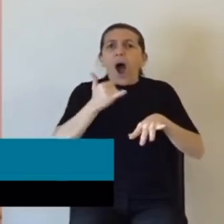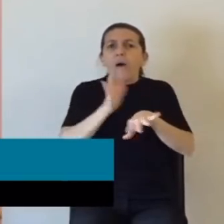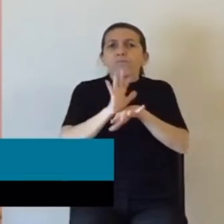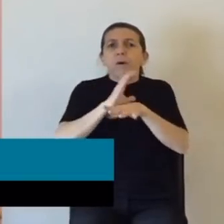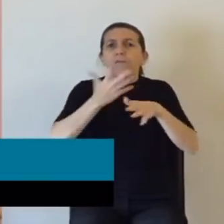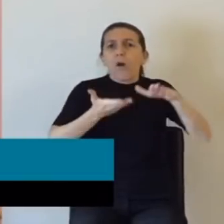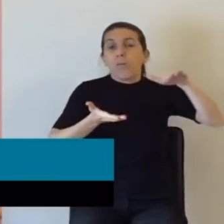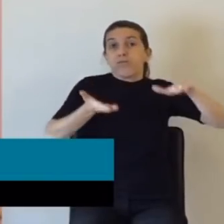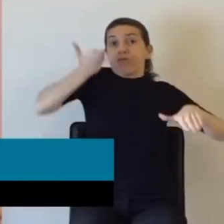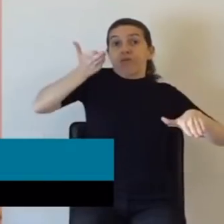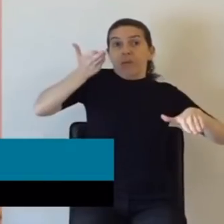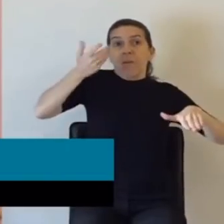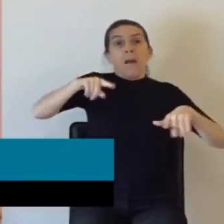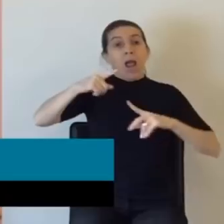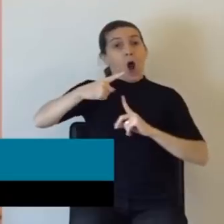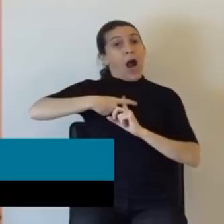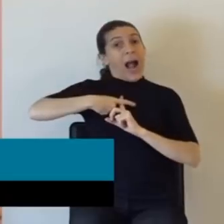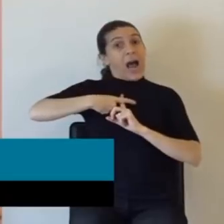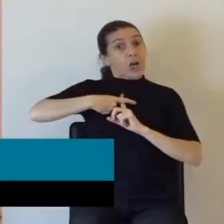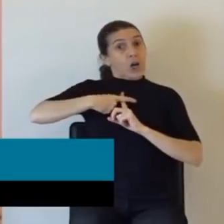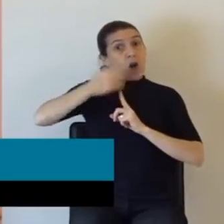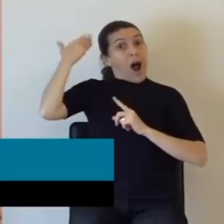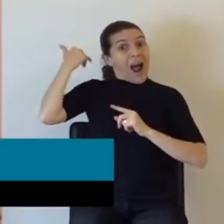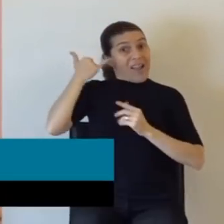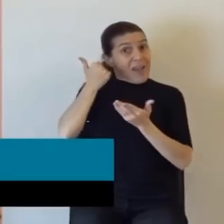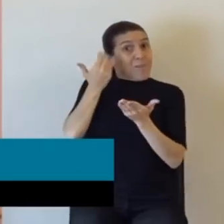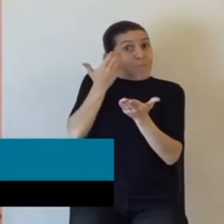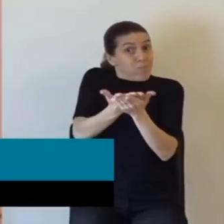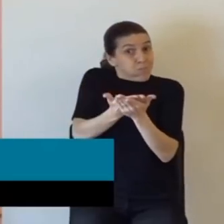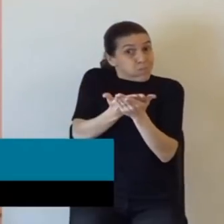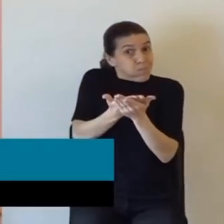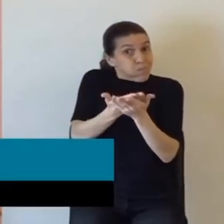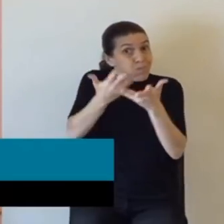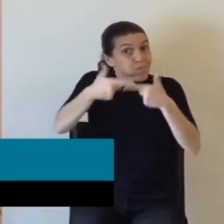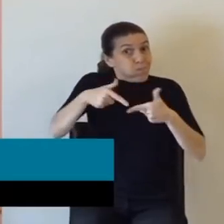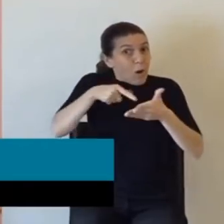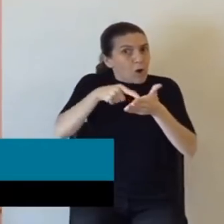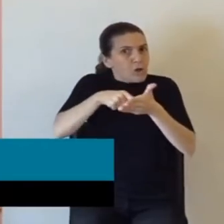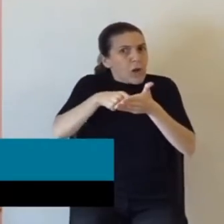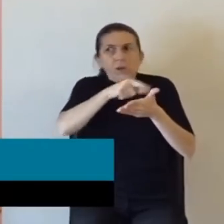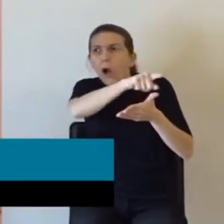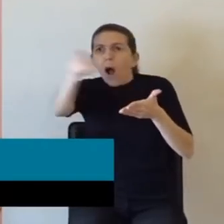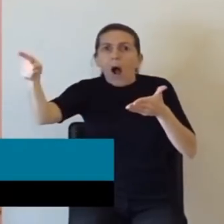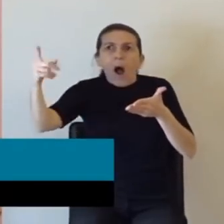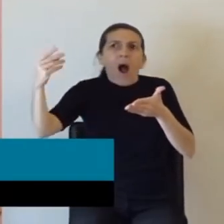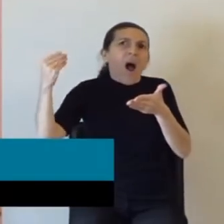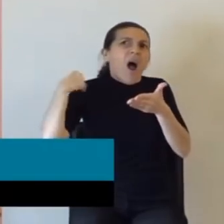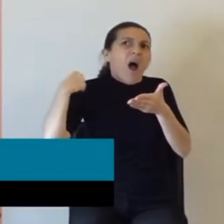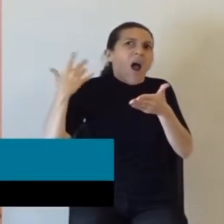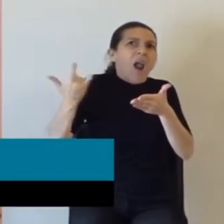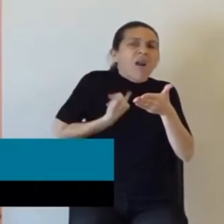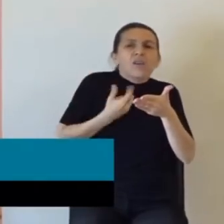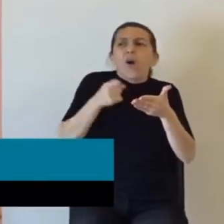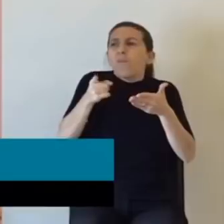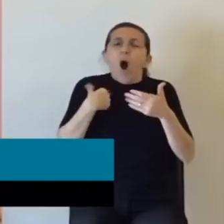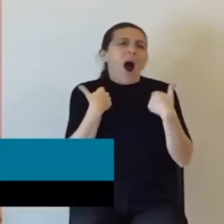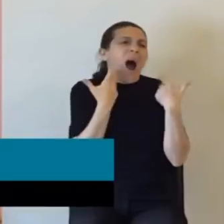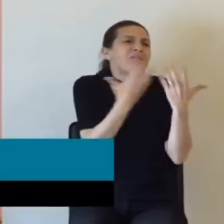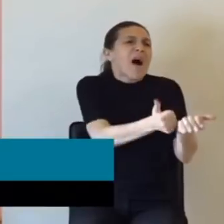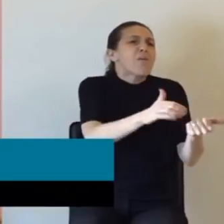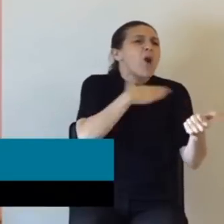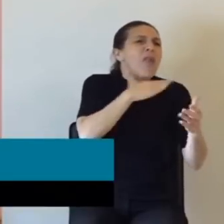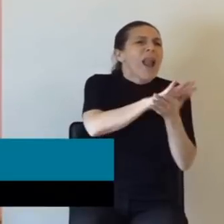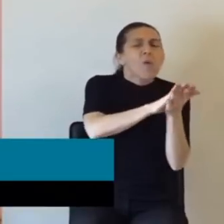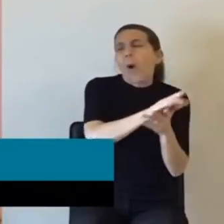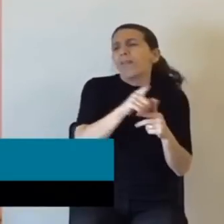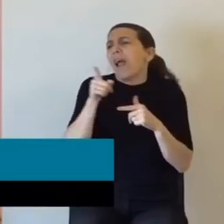Pero la doctora Carrió presentó un proyecto en ese sentido y nadie dijo, ¿de qué lado estás? ¿Estás con los delincuentes?